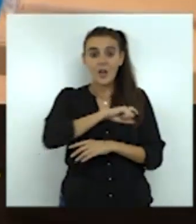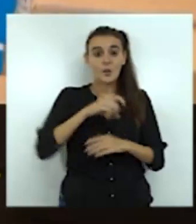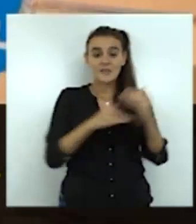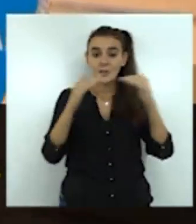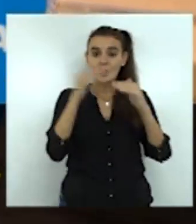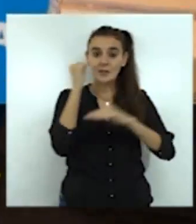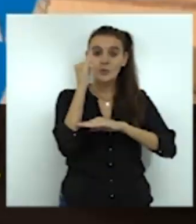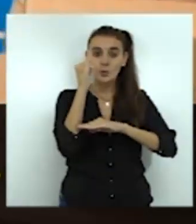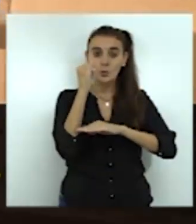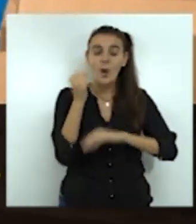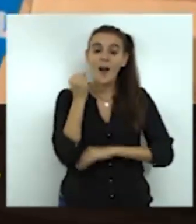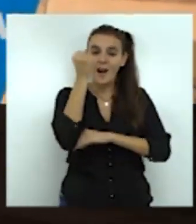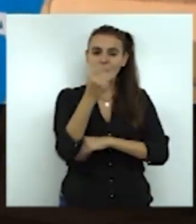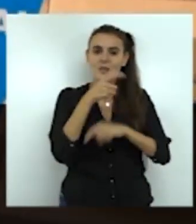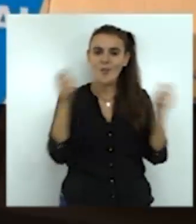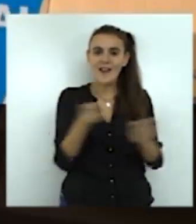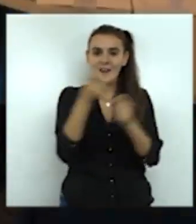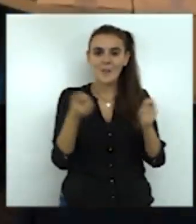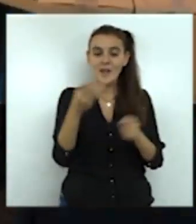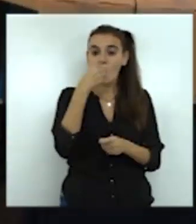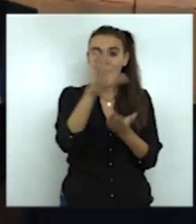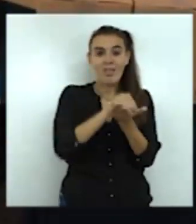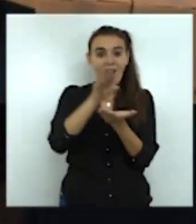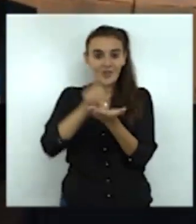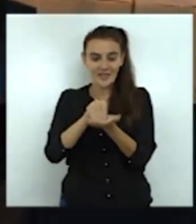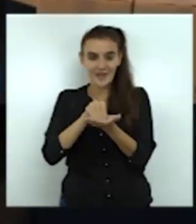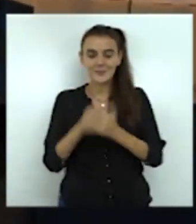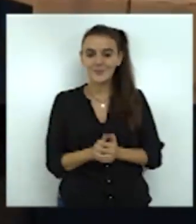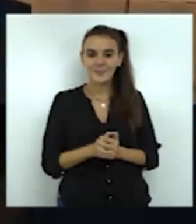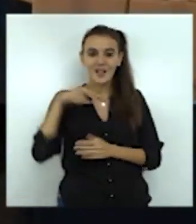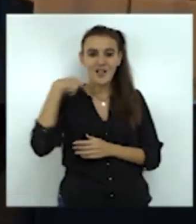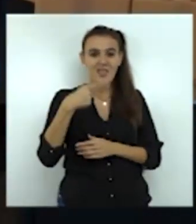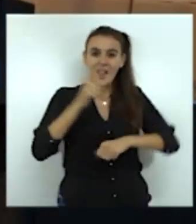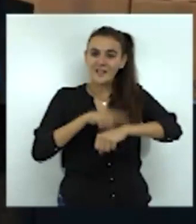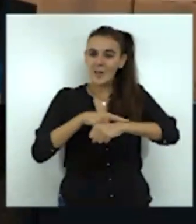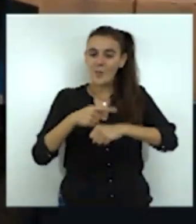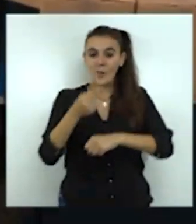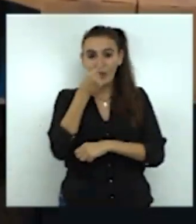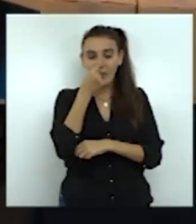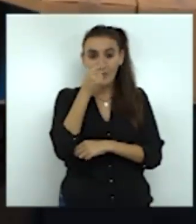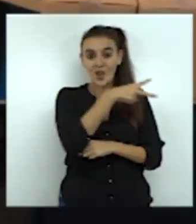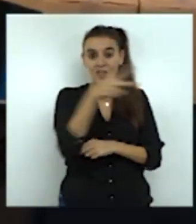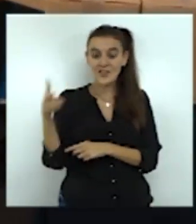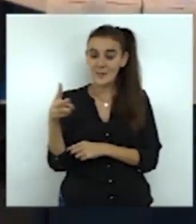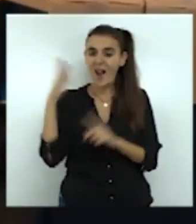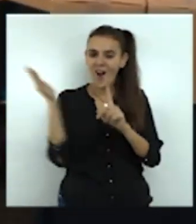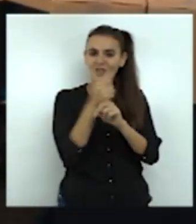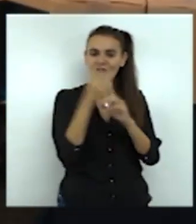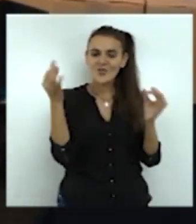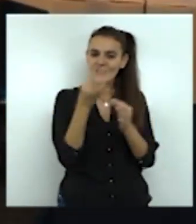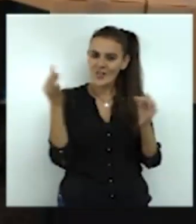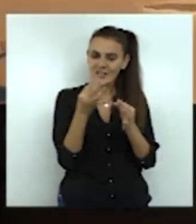organizado una campaña de recogida de alimentos. A pesar del poco tiempo disponible, dos semanas, se ha conseguido recoger una cantidad